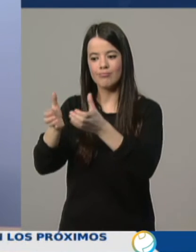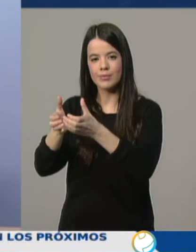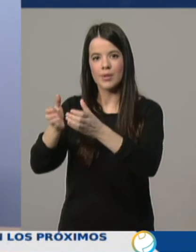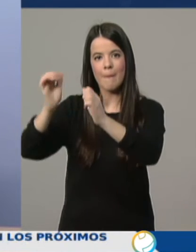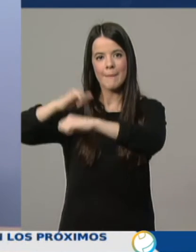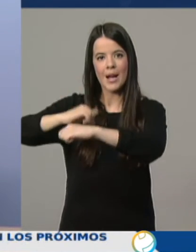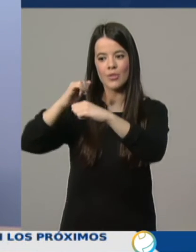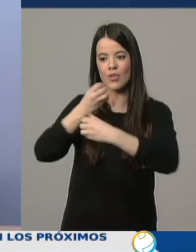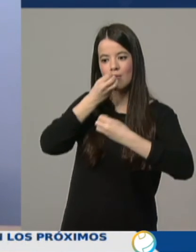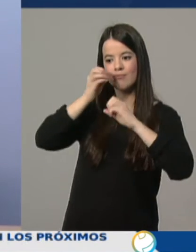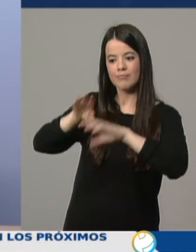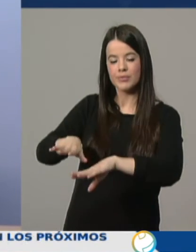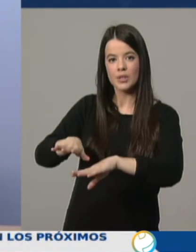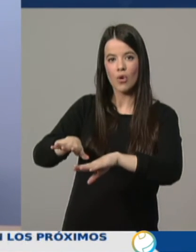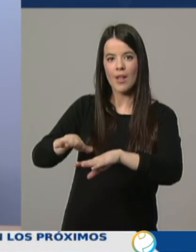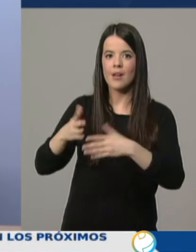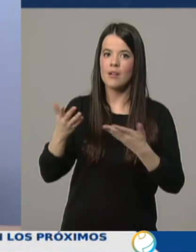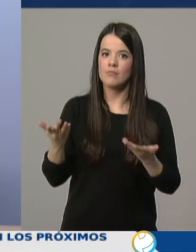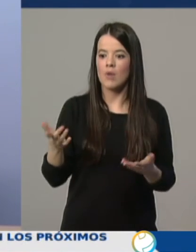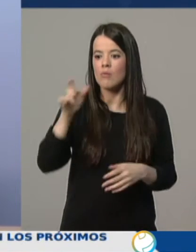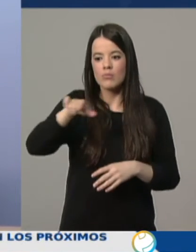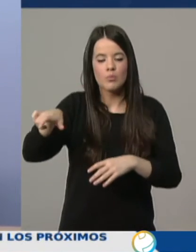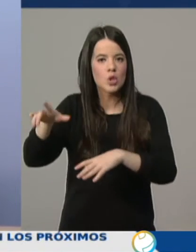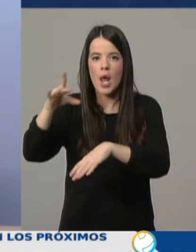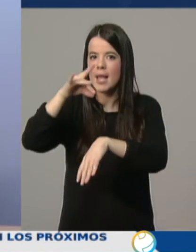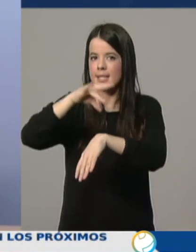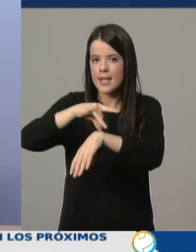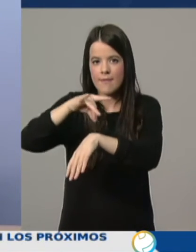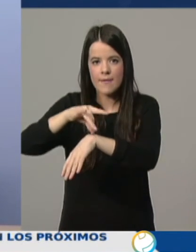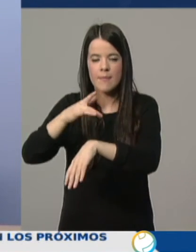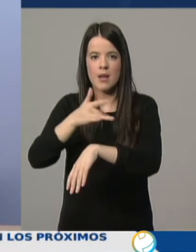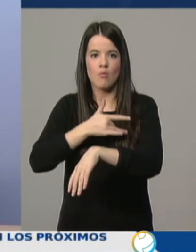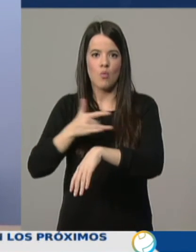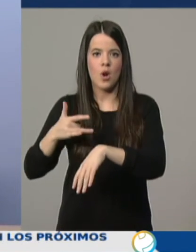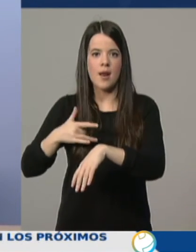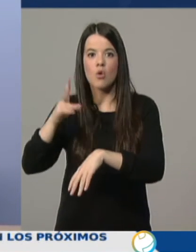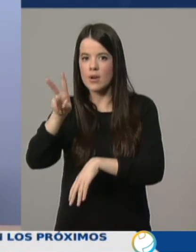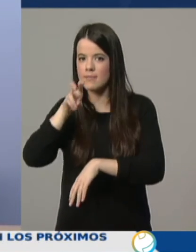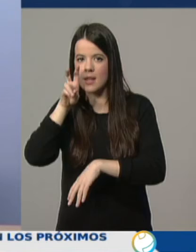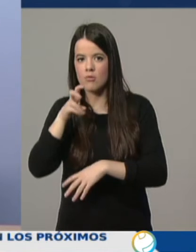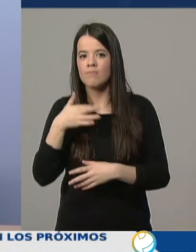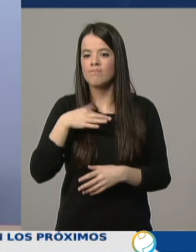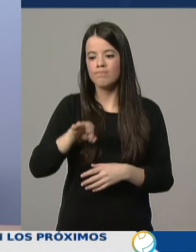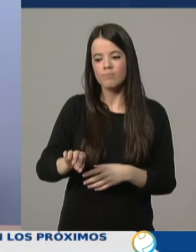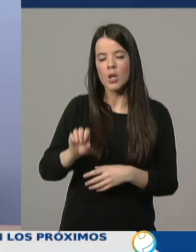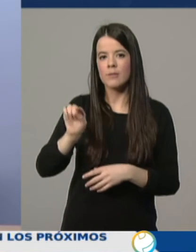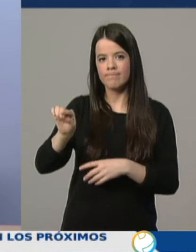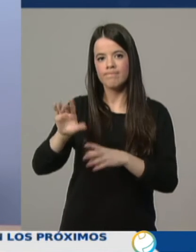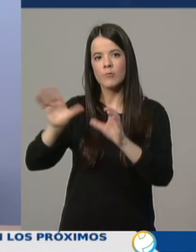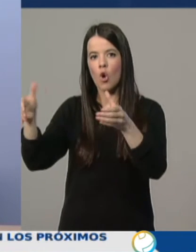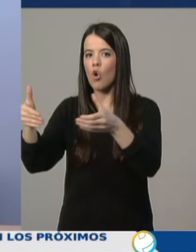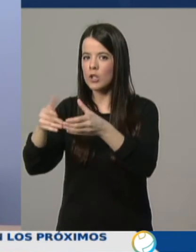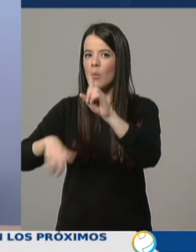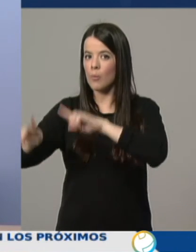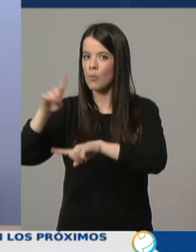ancianas, personas con enfermedades de base pulmonares o respiratorias, ahí sí puede ser un problema. Por eso